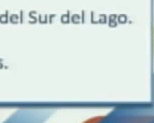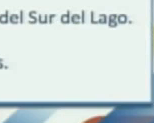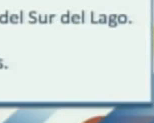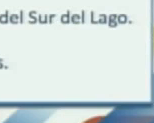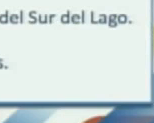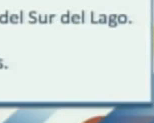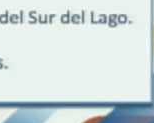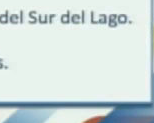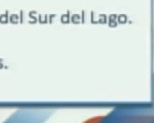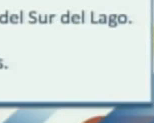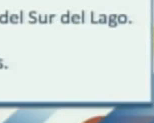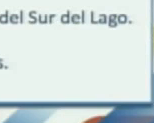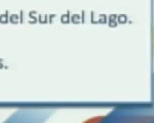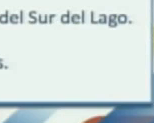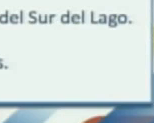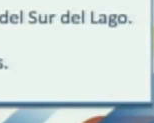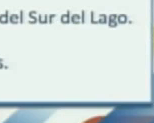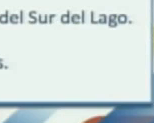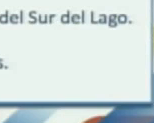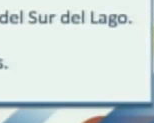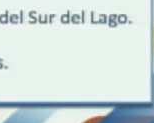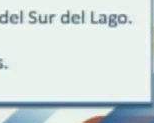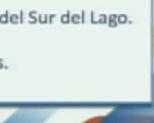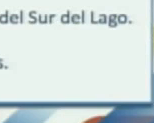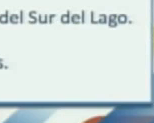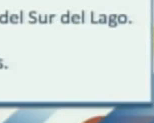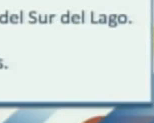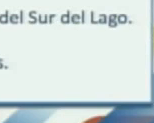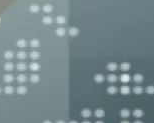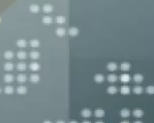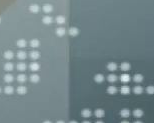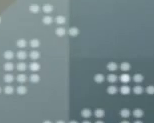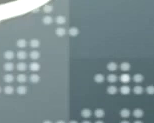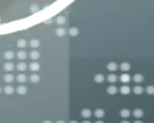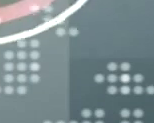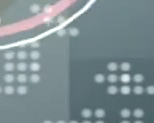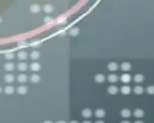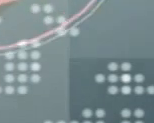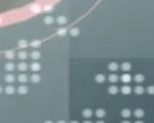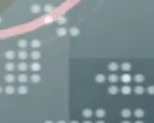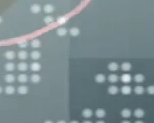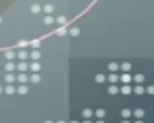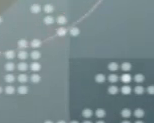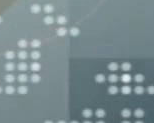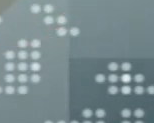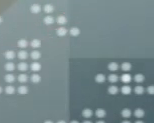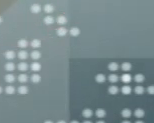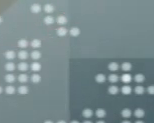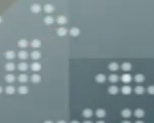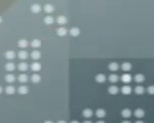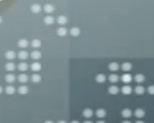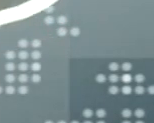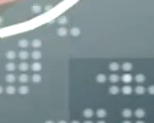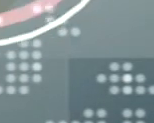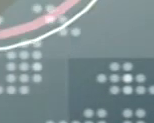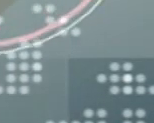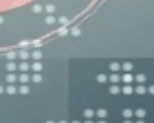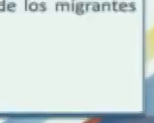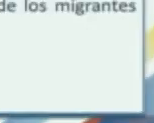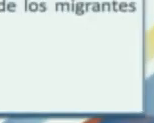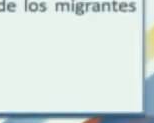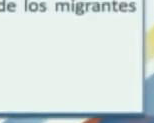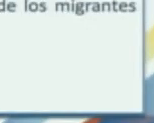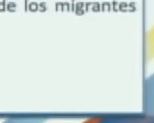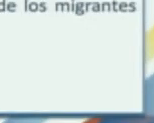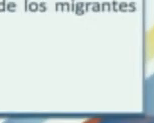cuarentena en todos los municipios fronterizos. En el estado de Apure, cuarentena en todos los municipios